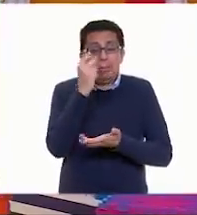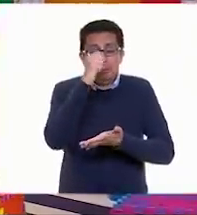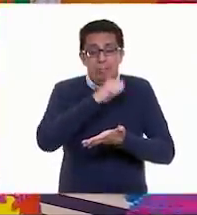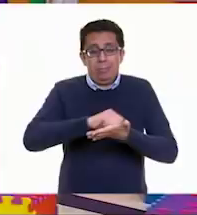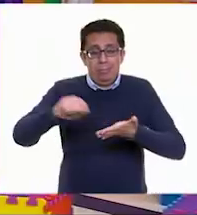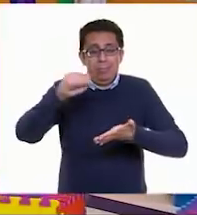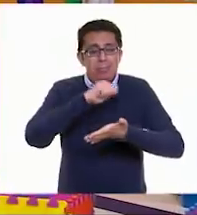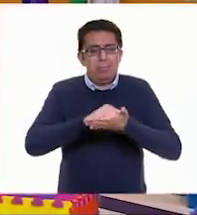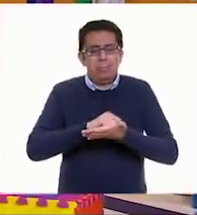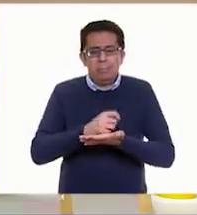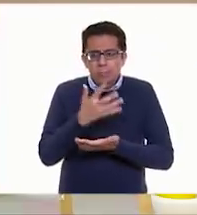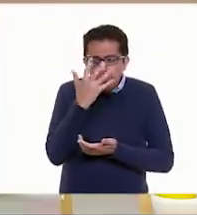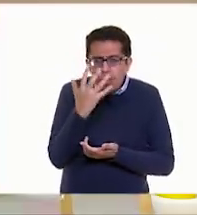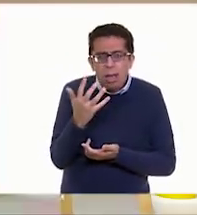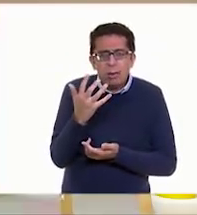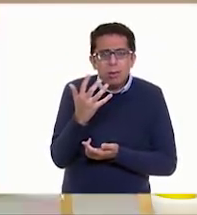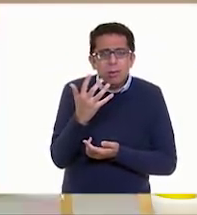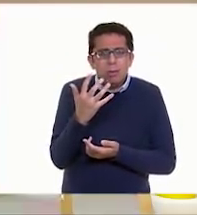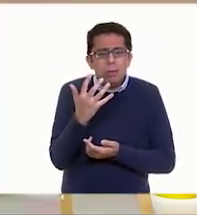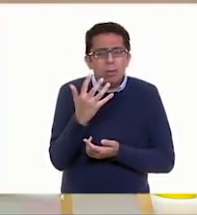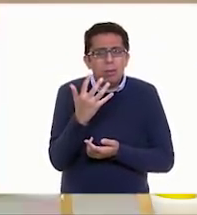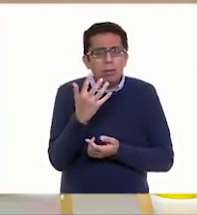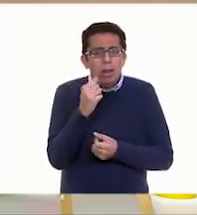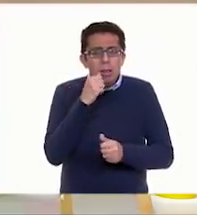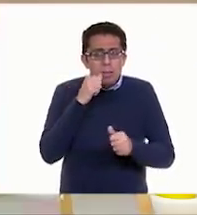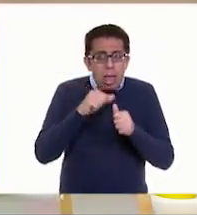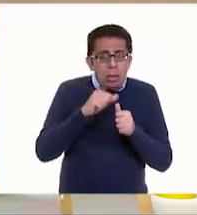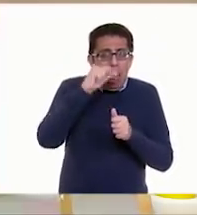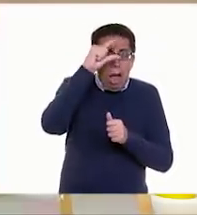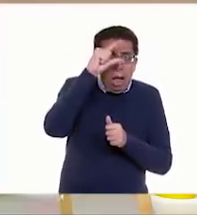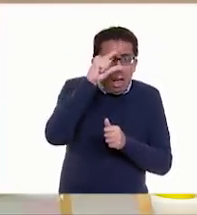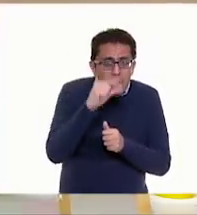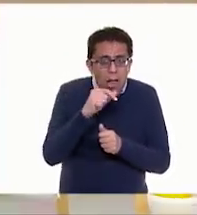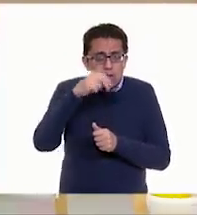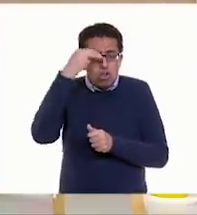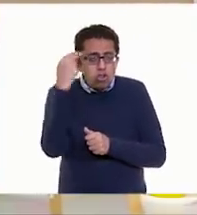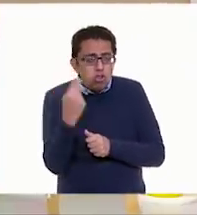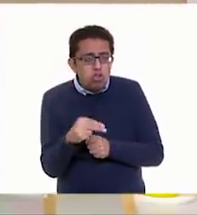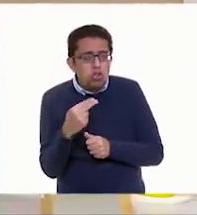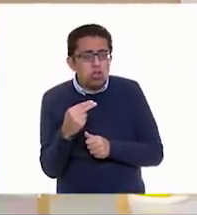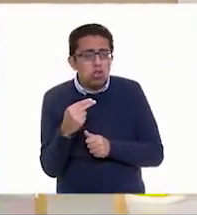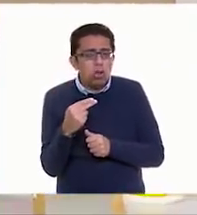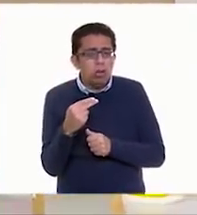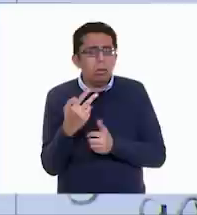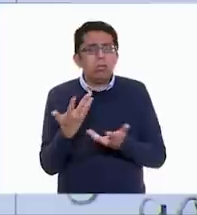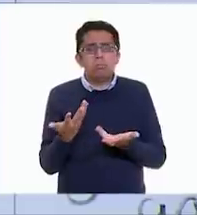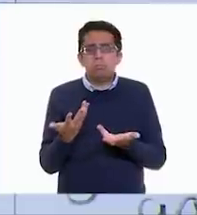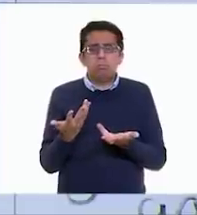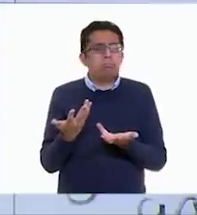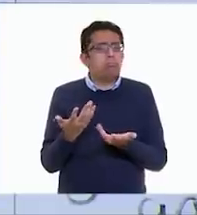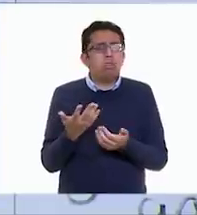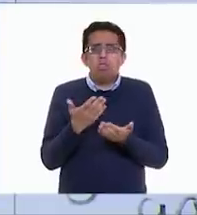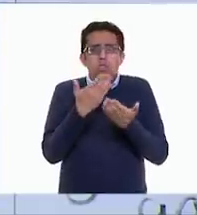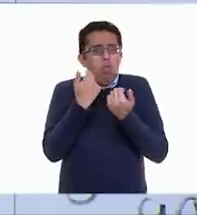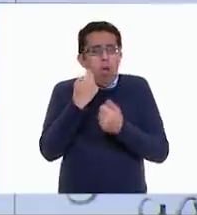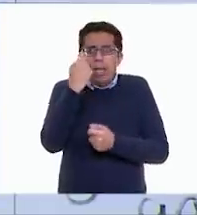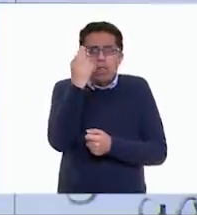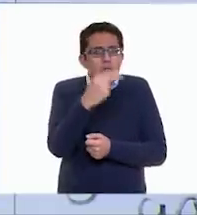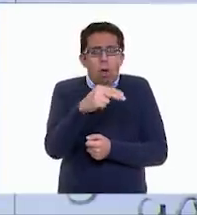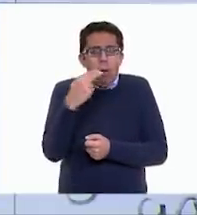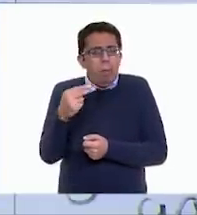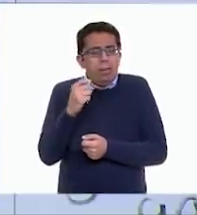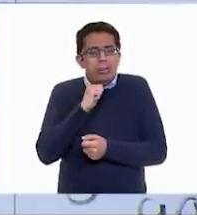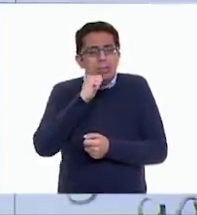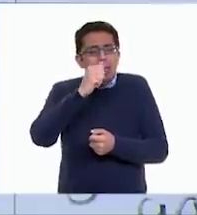¿En serio? Sí. Ah, mayúsculas, en nombres propios. A ver, no, pero es que nadie escribió un nombre No, hoy no escribimos nombres propios.